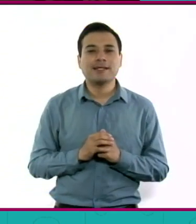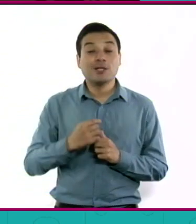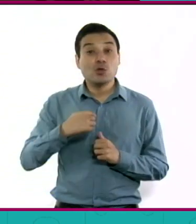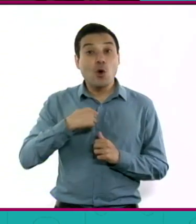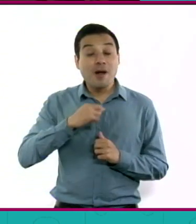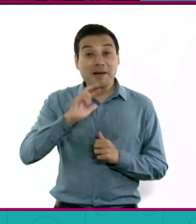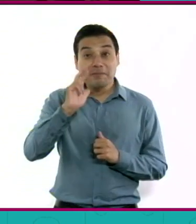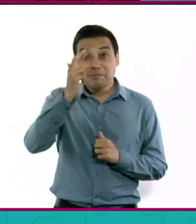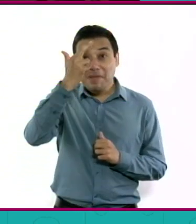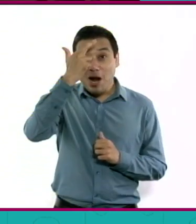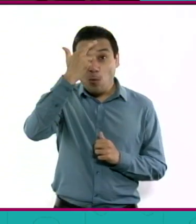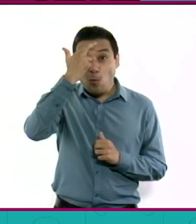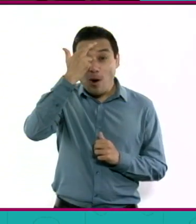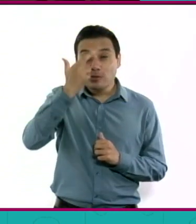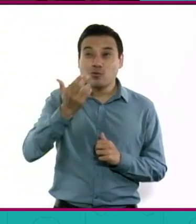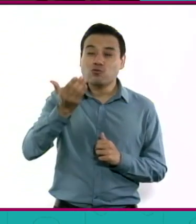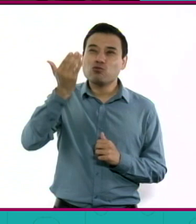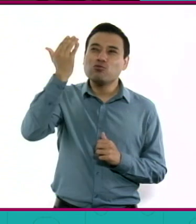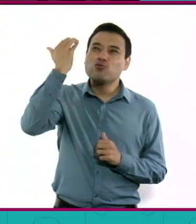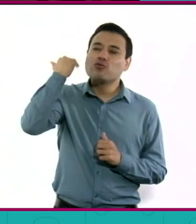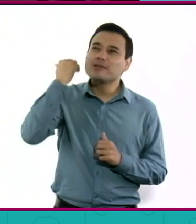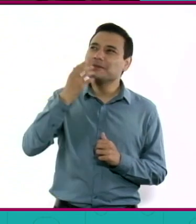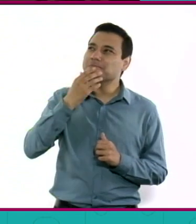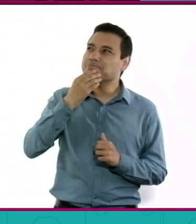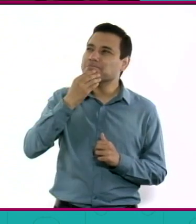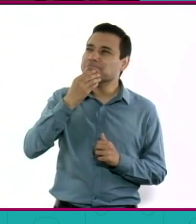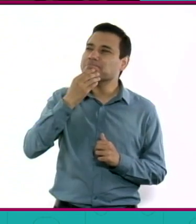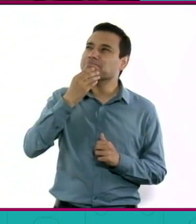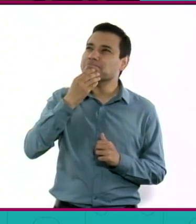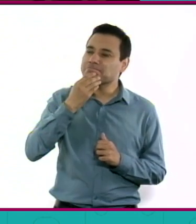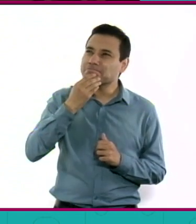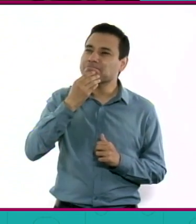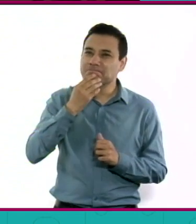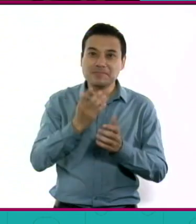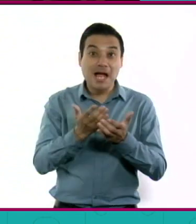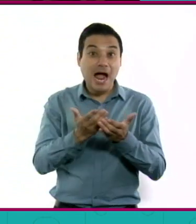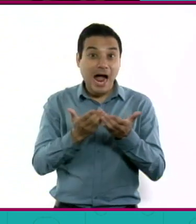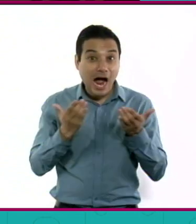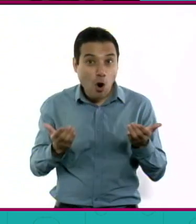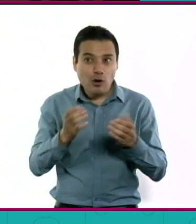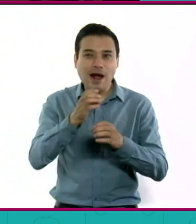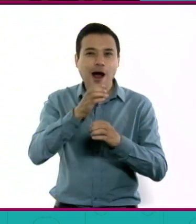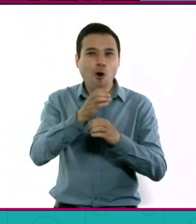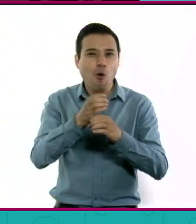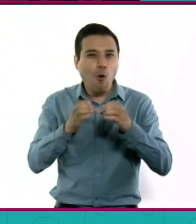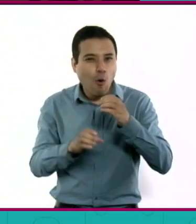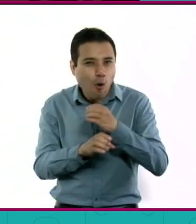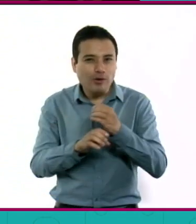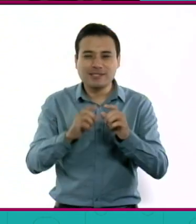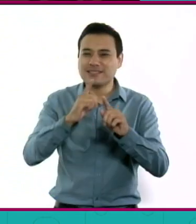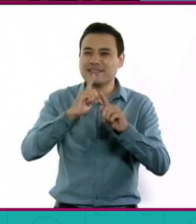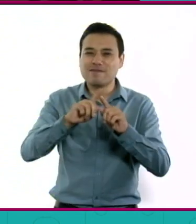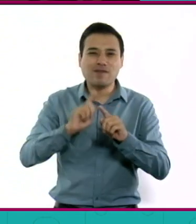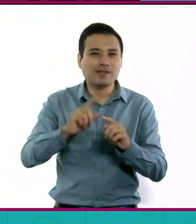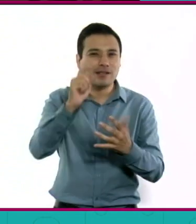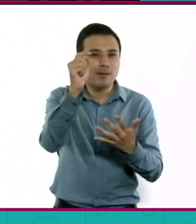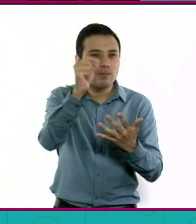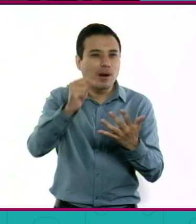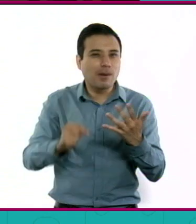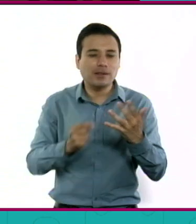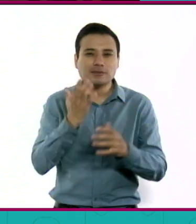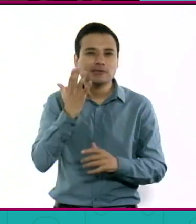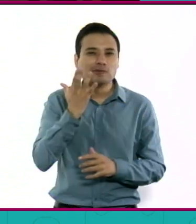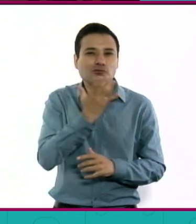muchas de las cosas que hoy puedo disfrutar y puedo, gracias a ellas, haber crecido, las